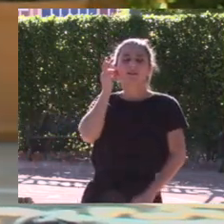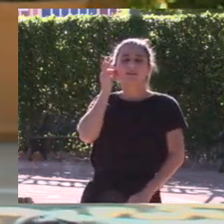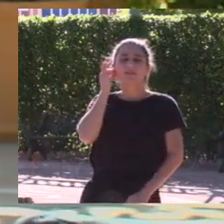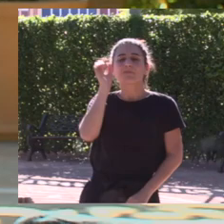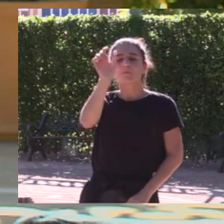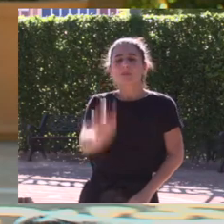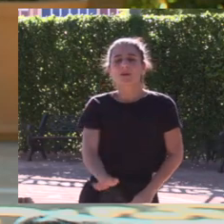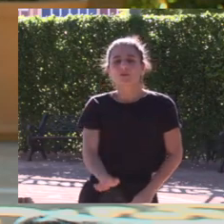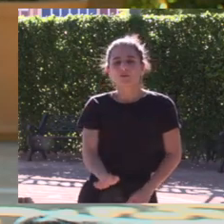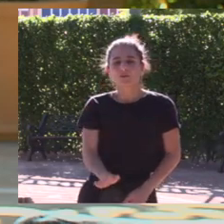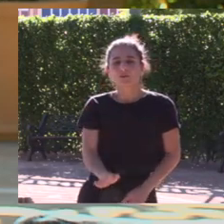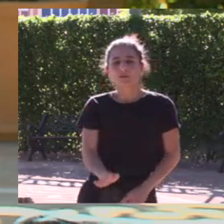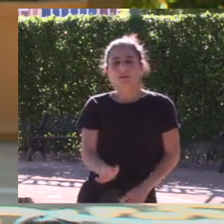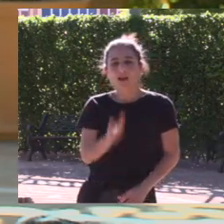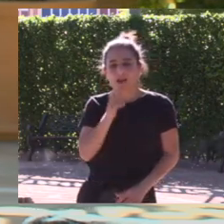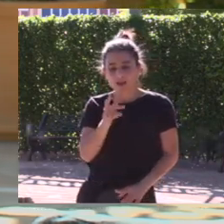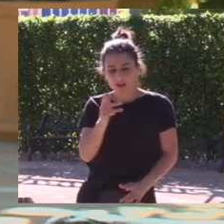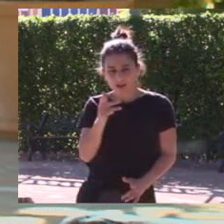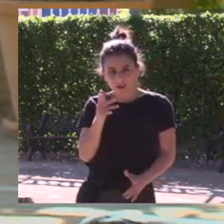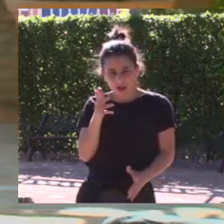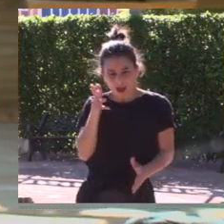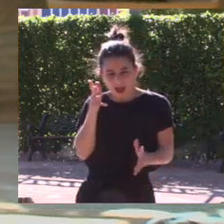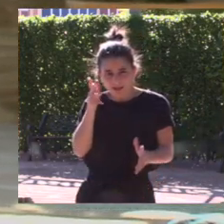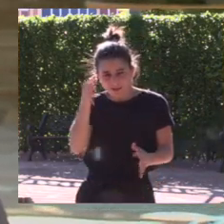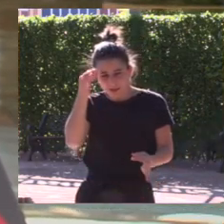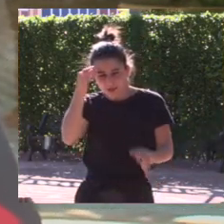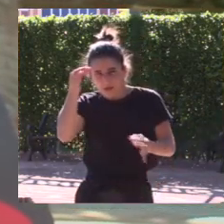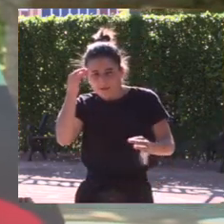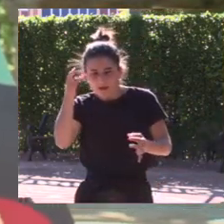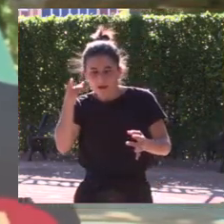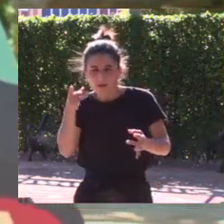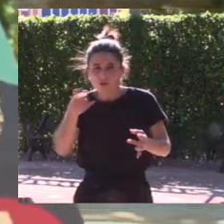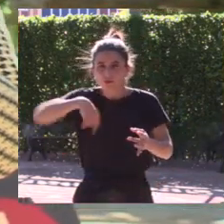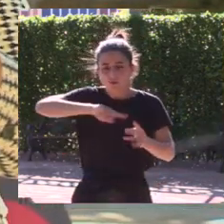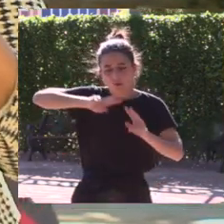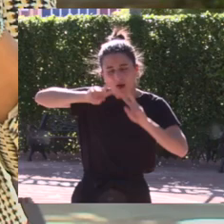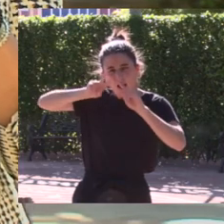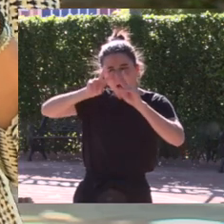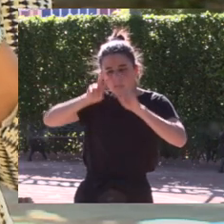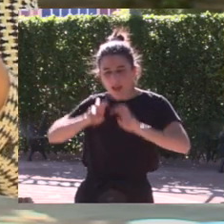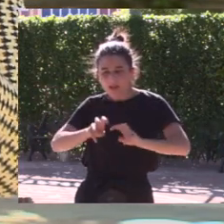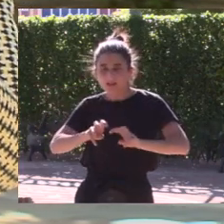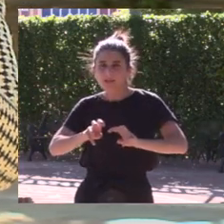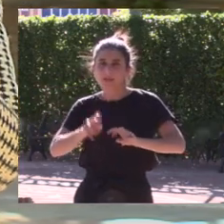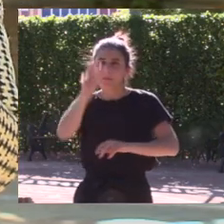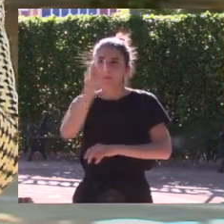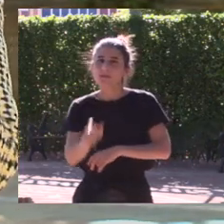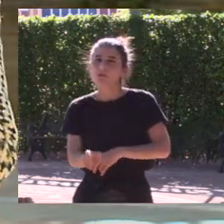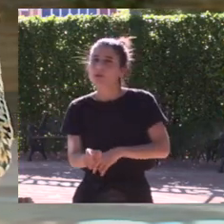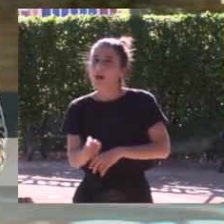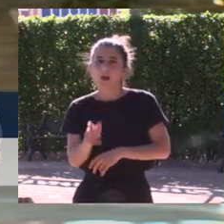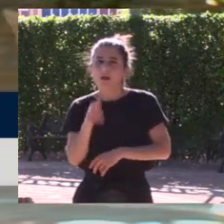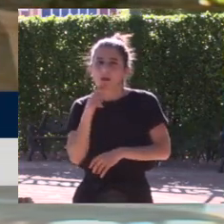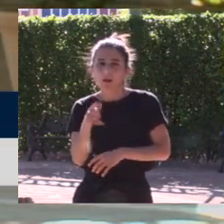personas que tienen mucha atención al detalle personas que somos muy analíticas personas